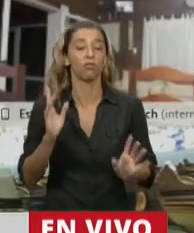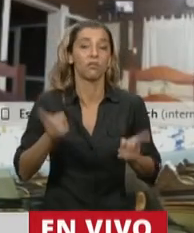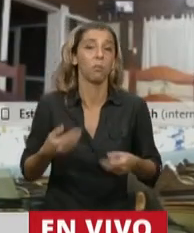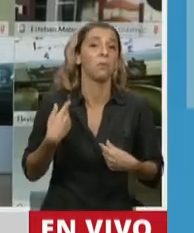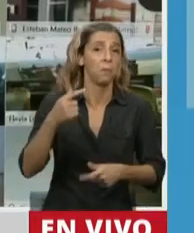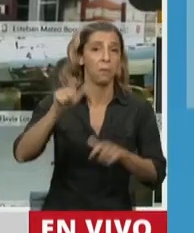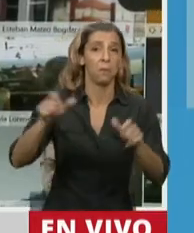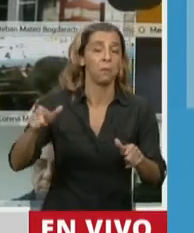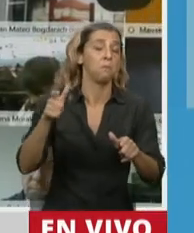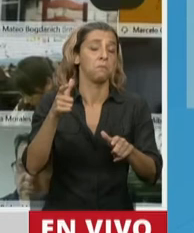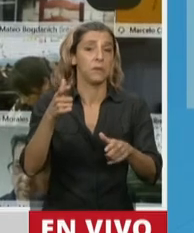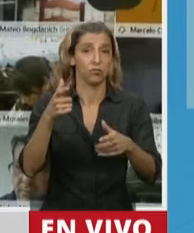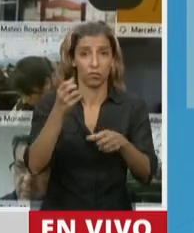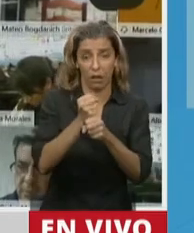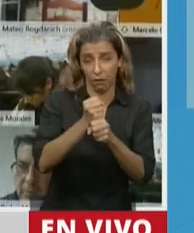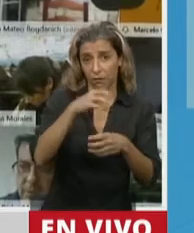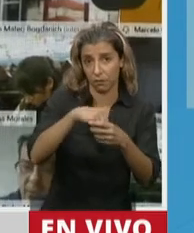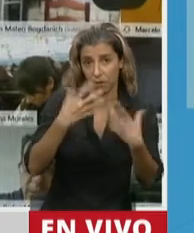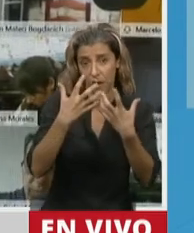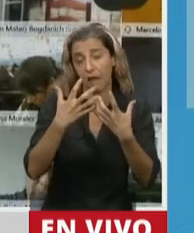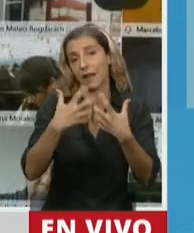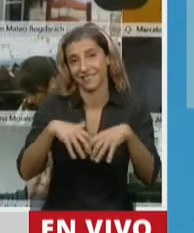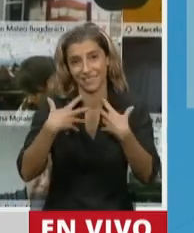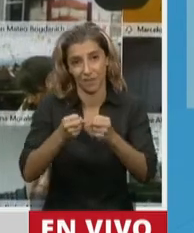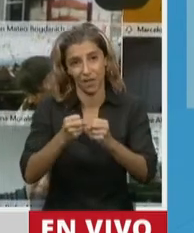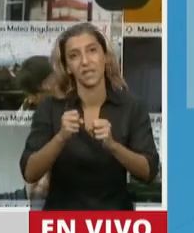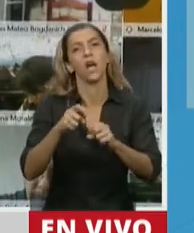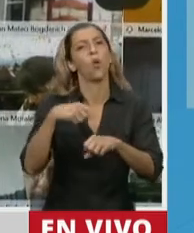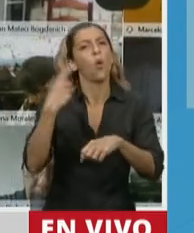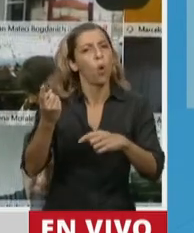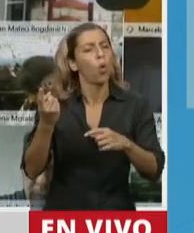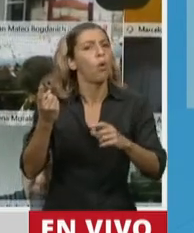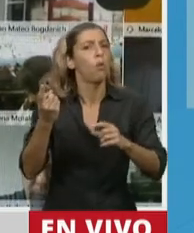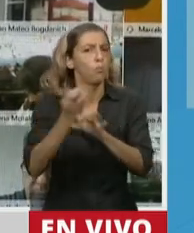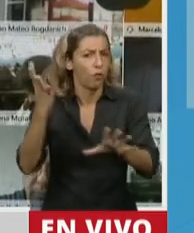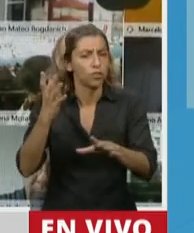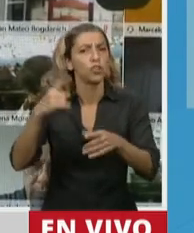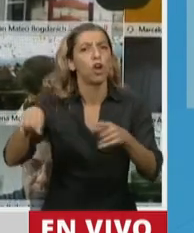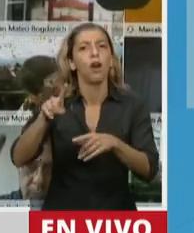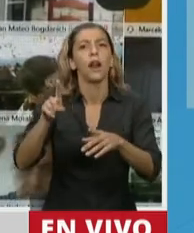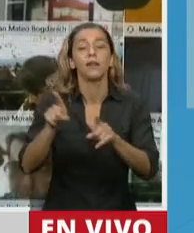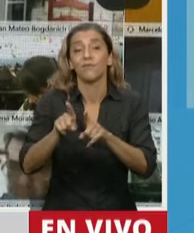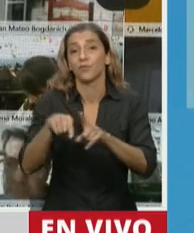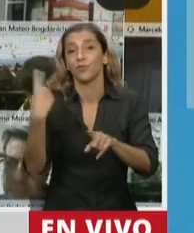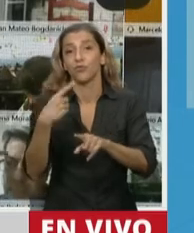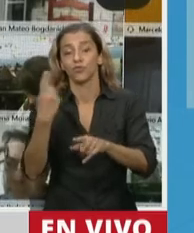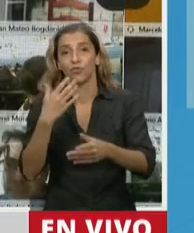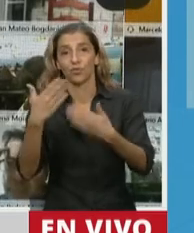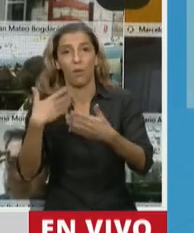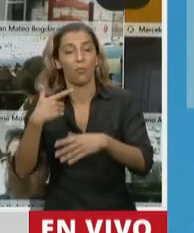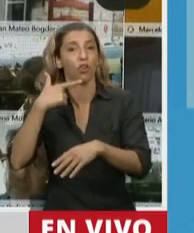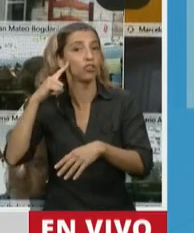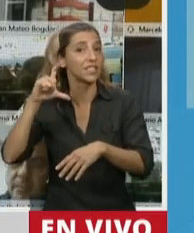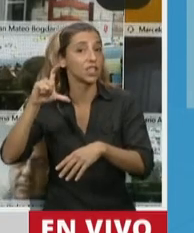los trabajadores de los profesionales de la salud como SICOP, con quien nosotros sí hablamos y nos plantearon que había muchos problemas porque se abre la puerta a esta